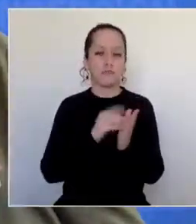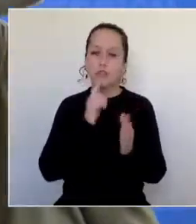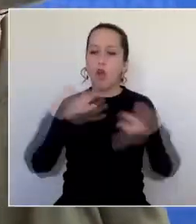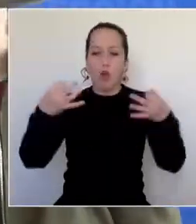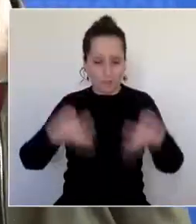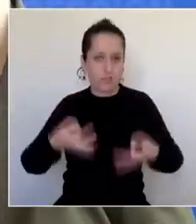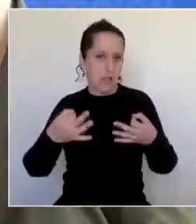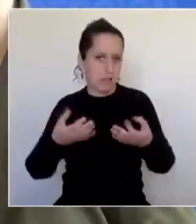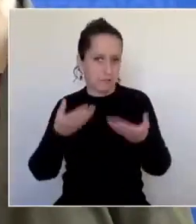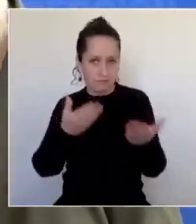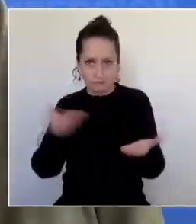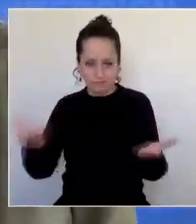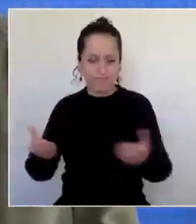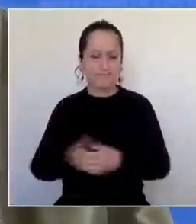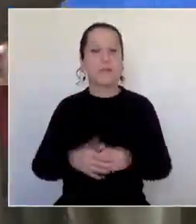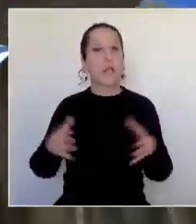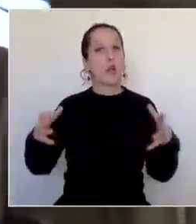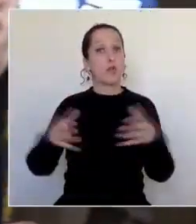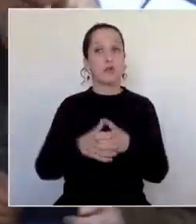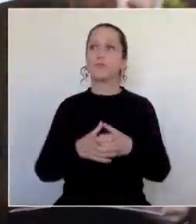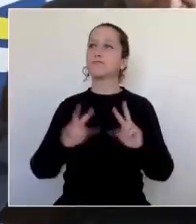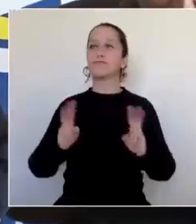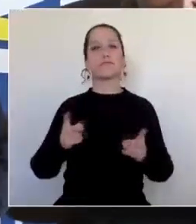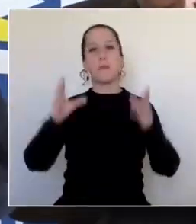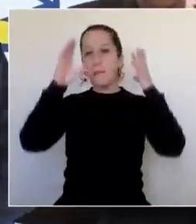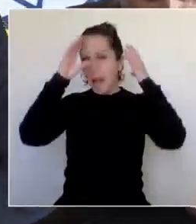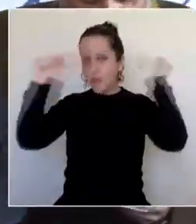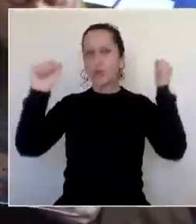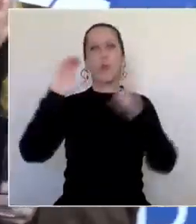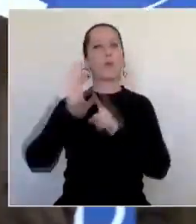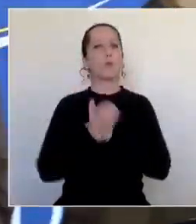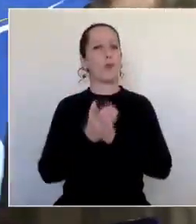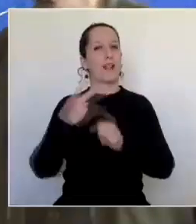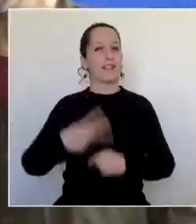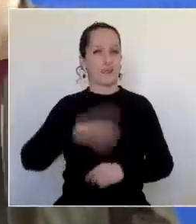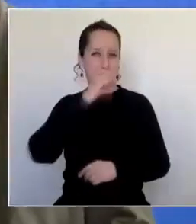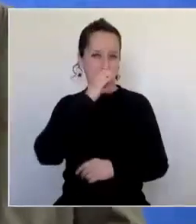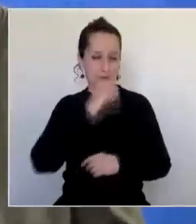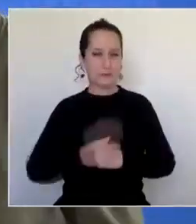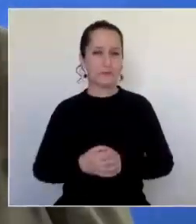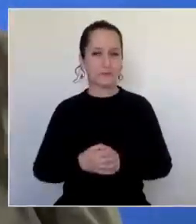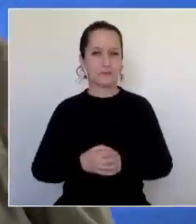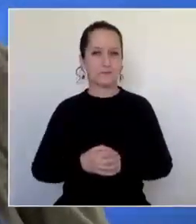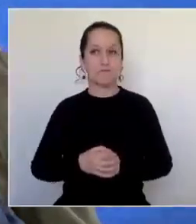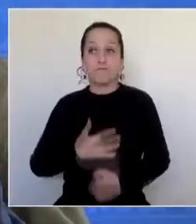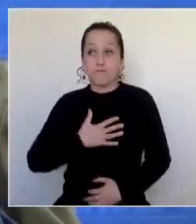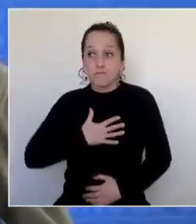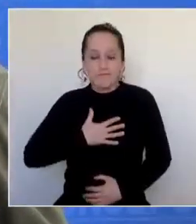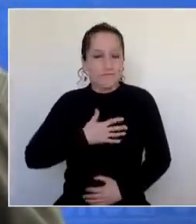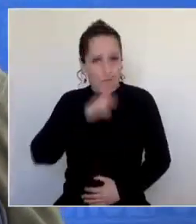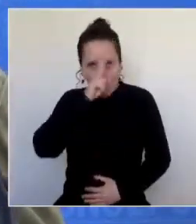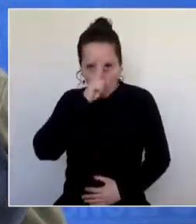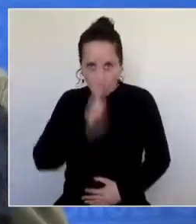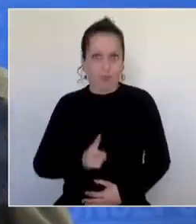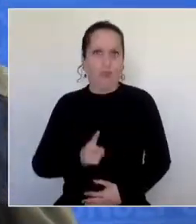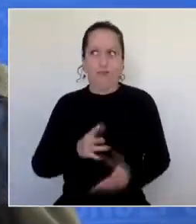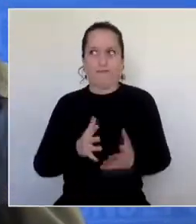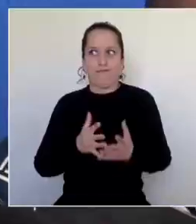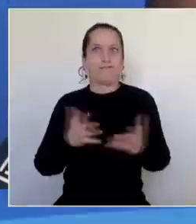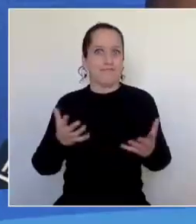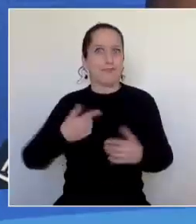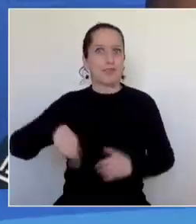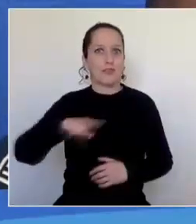banda se oficializó como embajadora cultural de Concepción. Es un honor, es un honor muy grande para nosotros